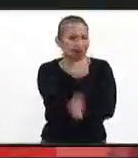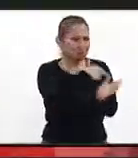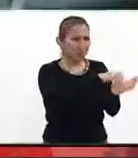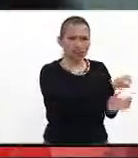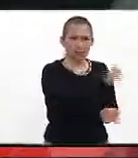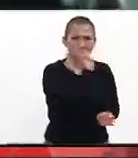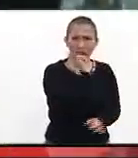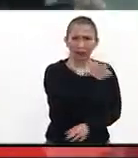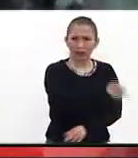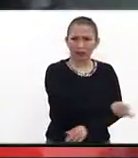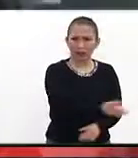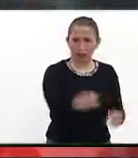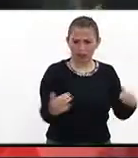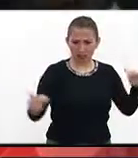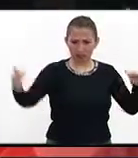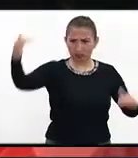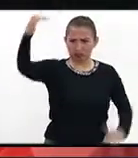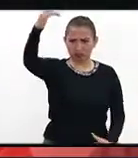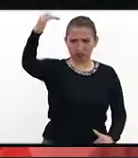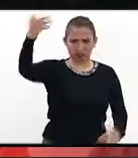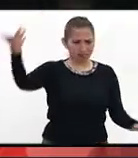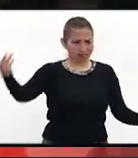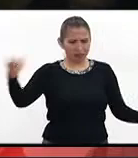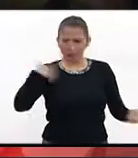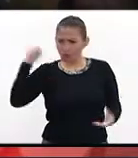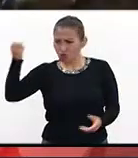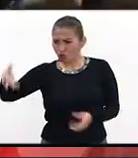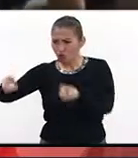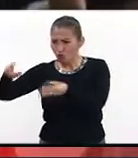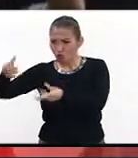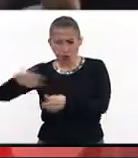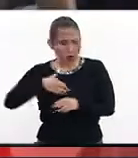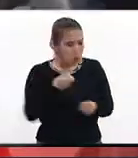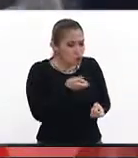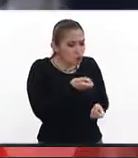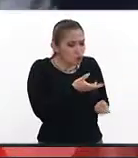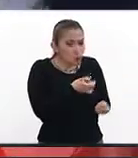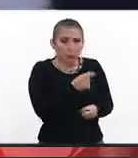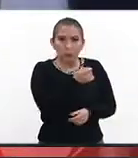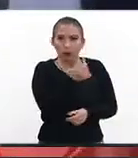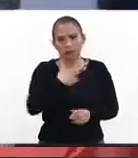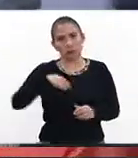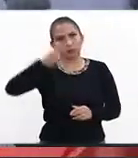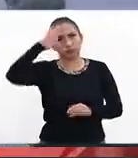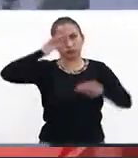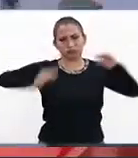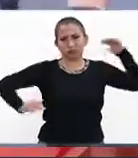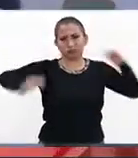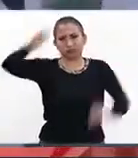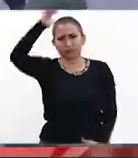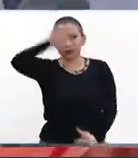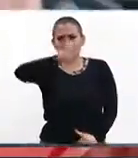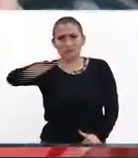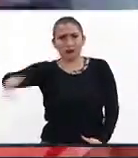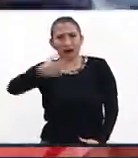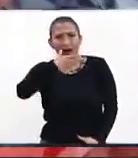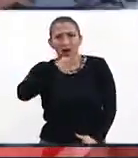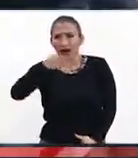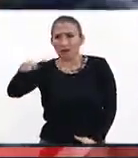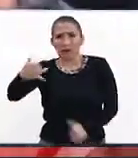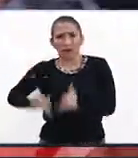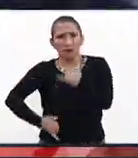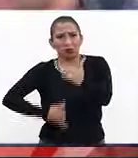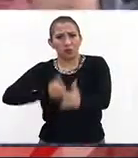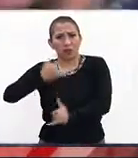quinientos pesos, entendiendo el tema de los patrocinios y guardando las proporciones, pero es una brutalidad lo que se paga por